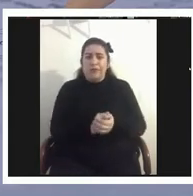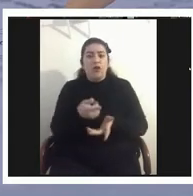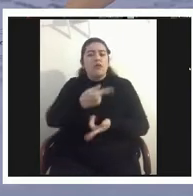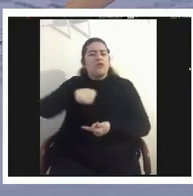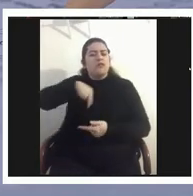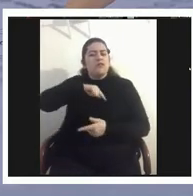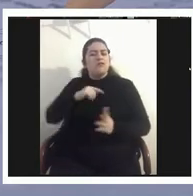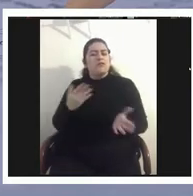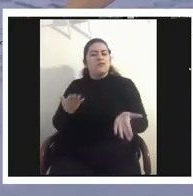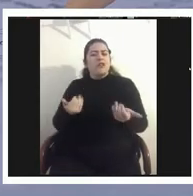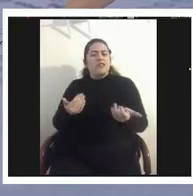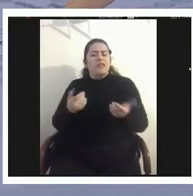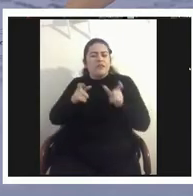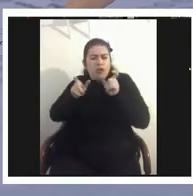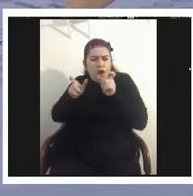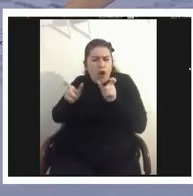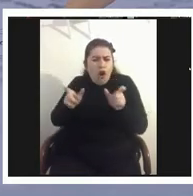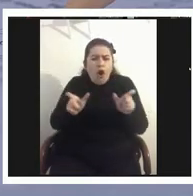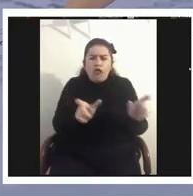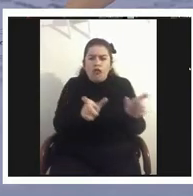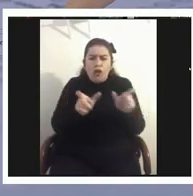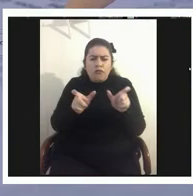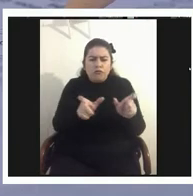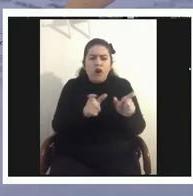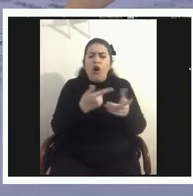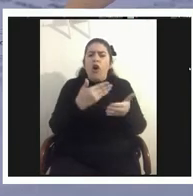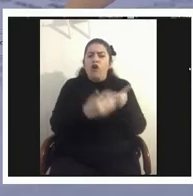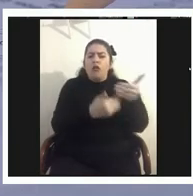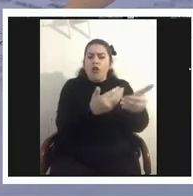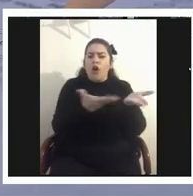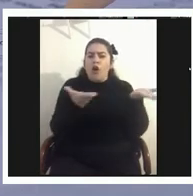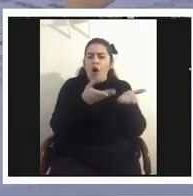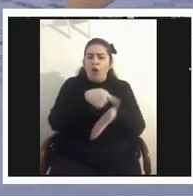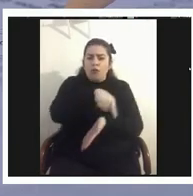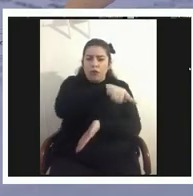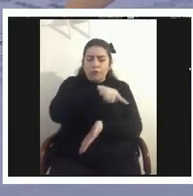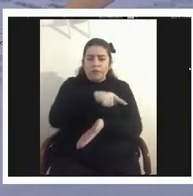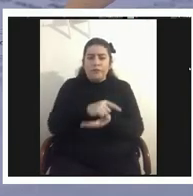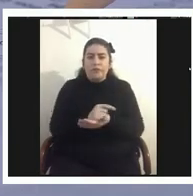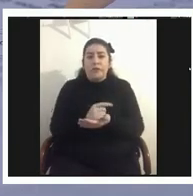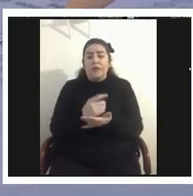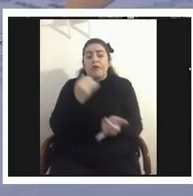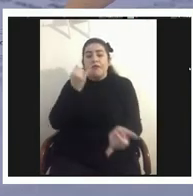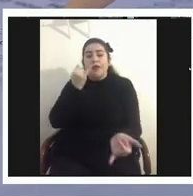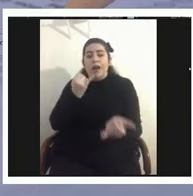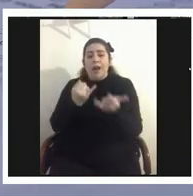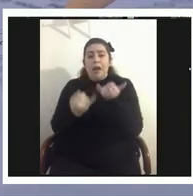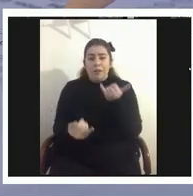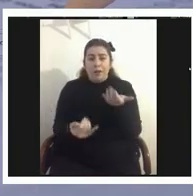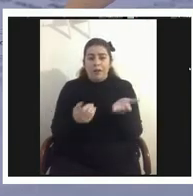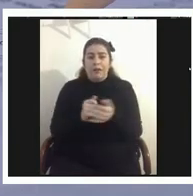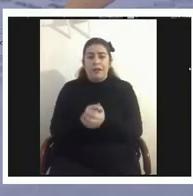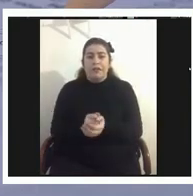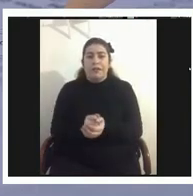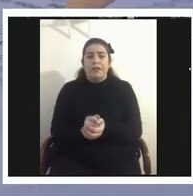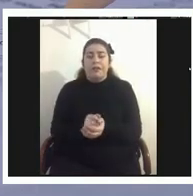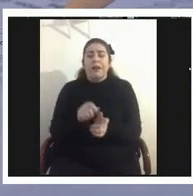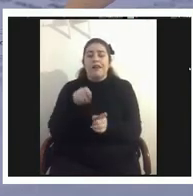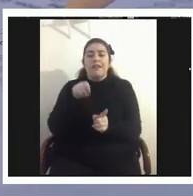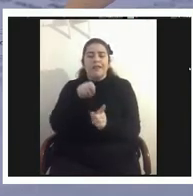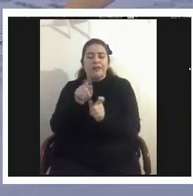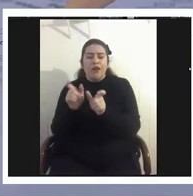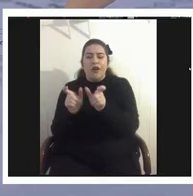controlar su desempeño ahora el punto final es estar en la posición de controlar